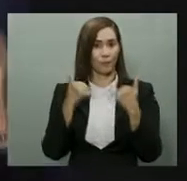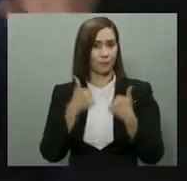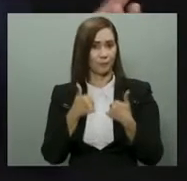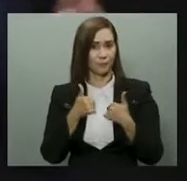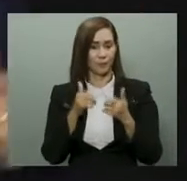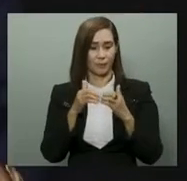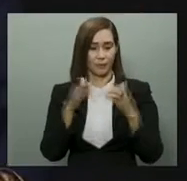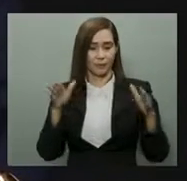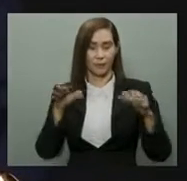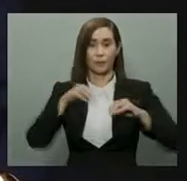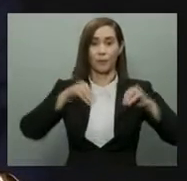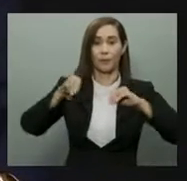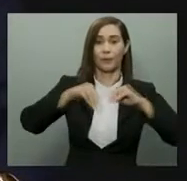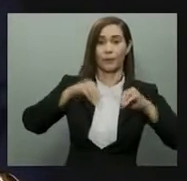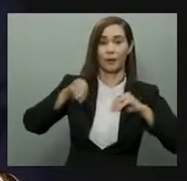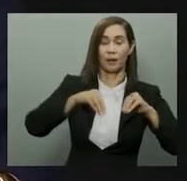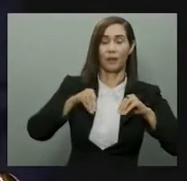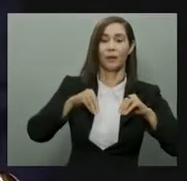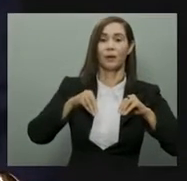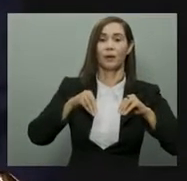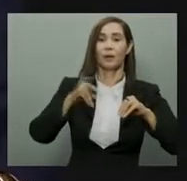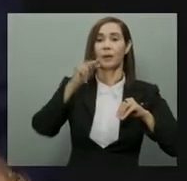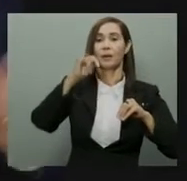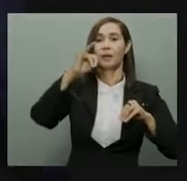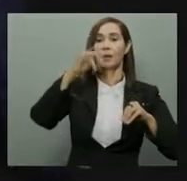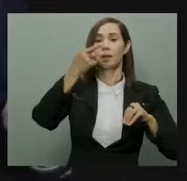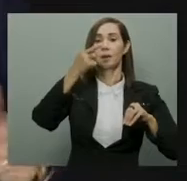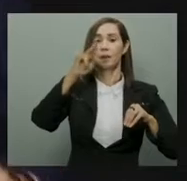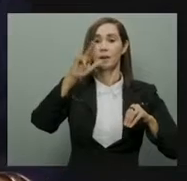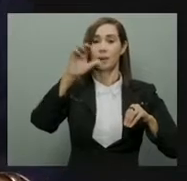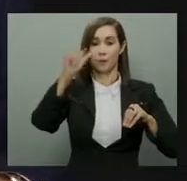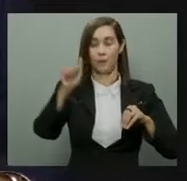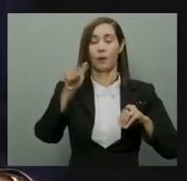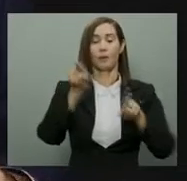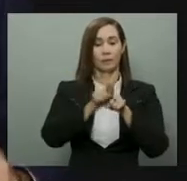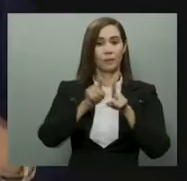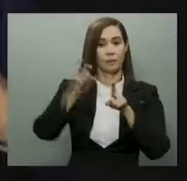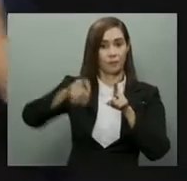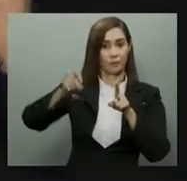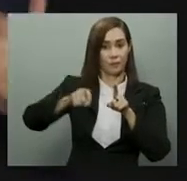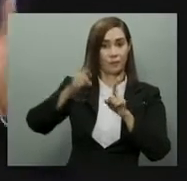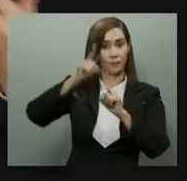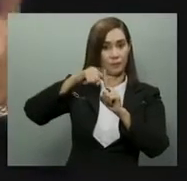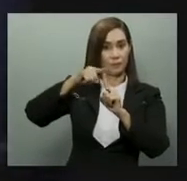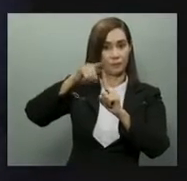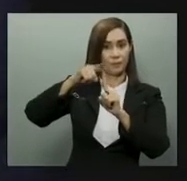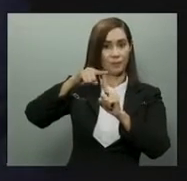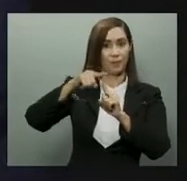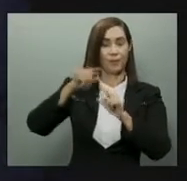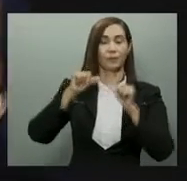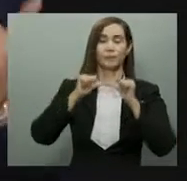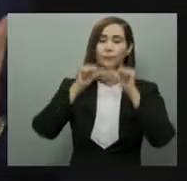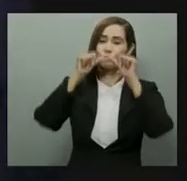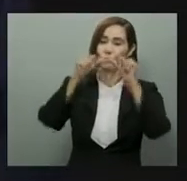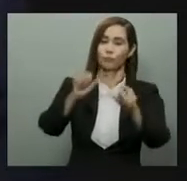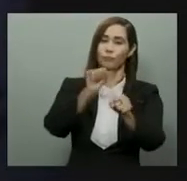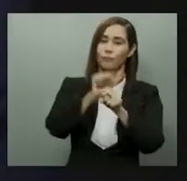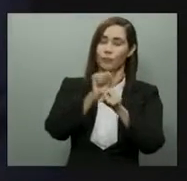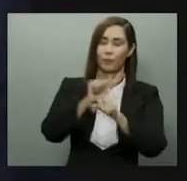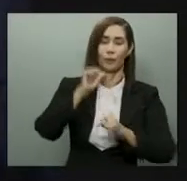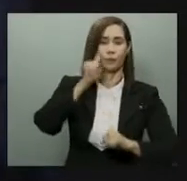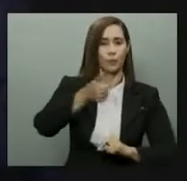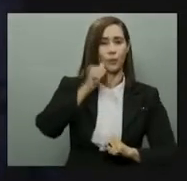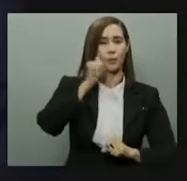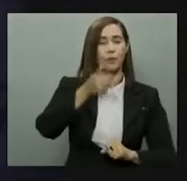se está abriendo un mercado de productores en Nígua, que también hacía falta en la provincia de San Cristóbal, es decir que seguimos trabajando